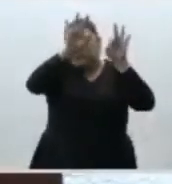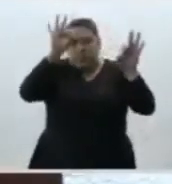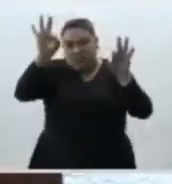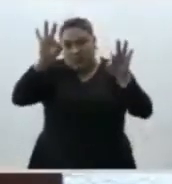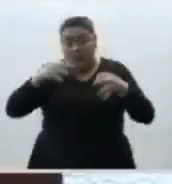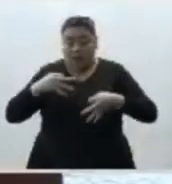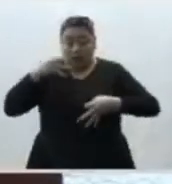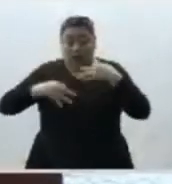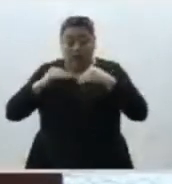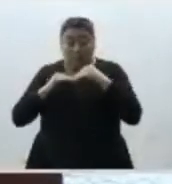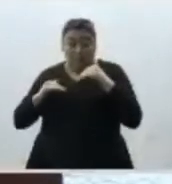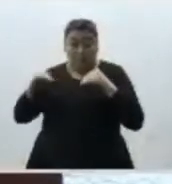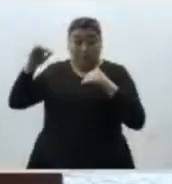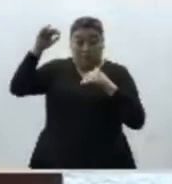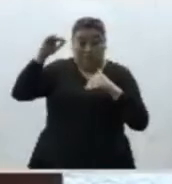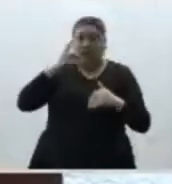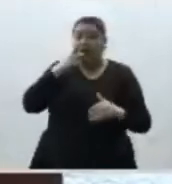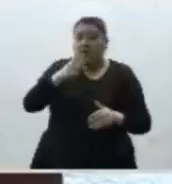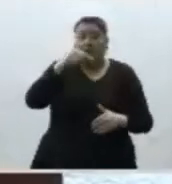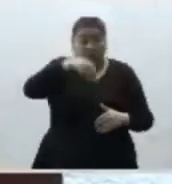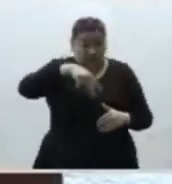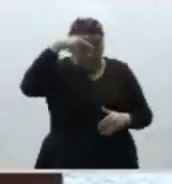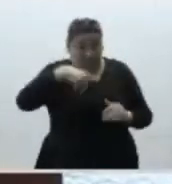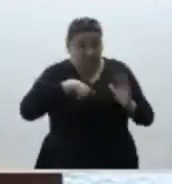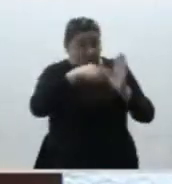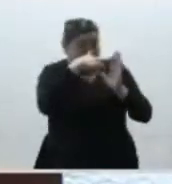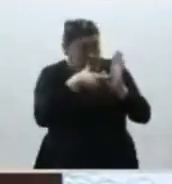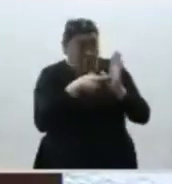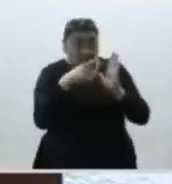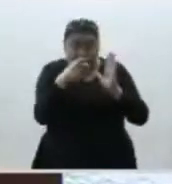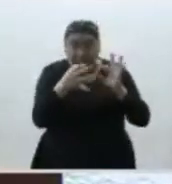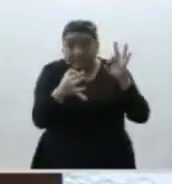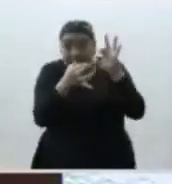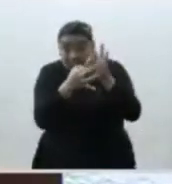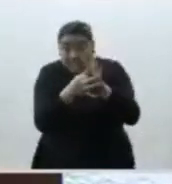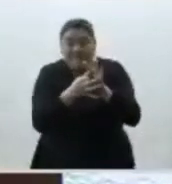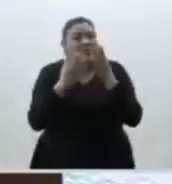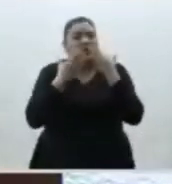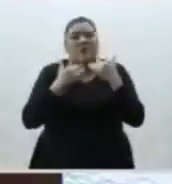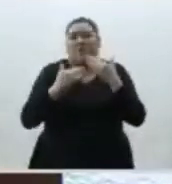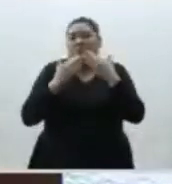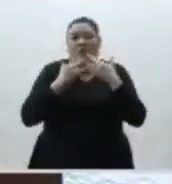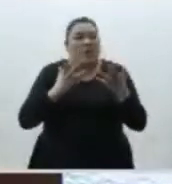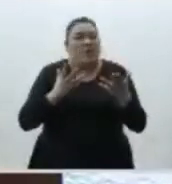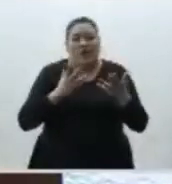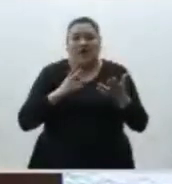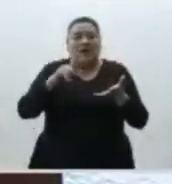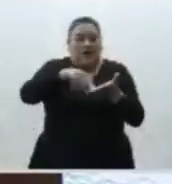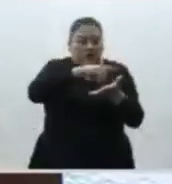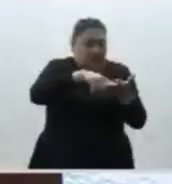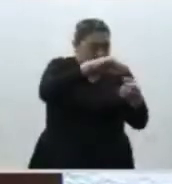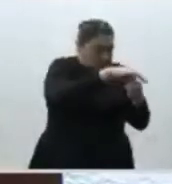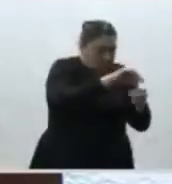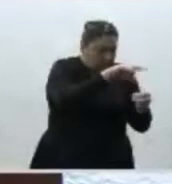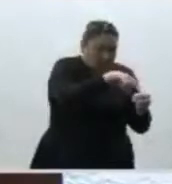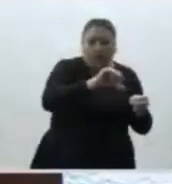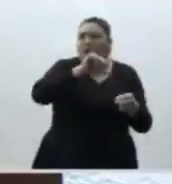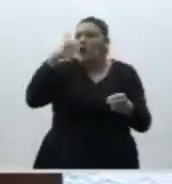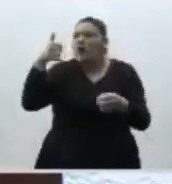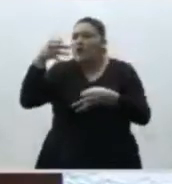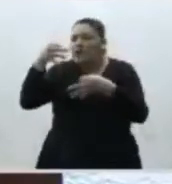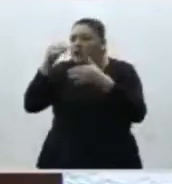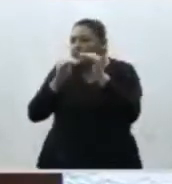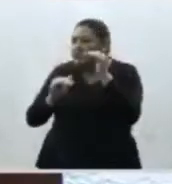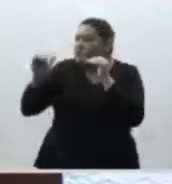consideró que no existe en México normativa que regule las fake news ni en la legislación electoral ni en ninguna otra